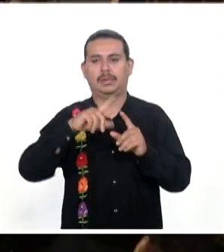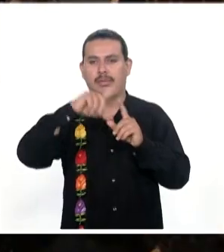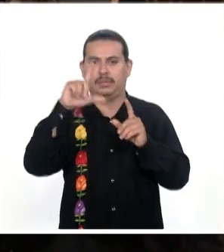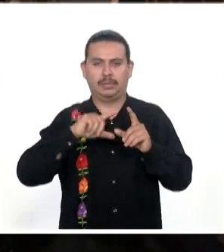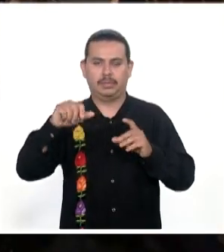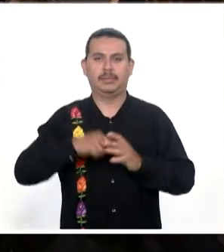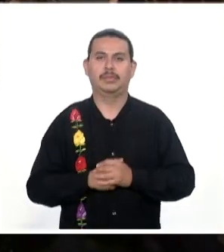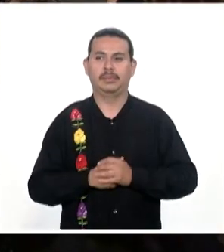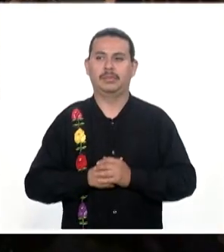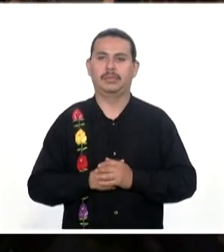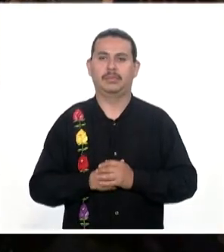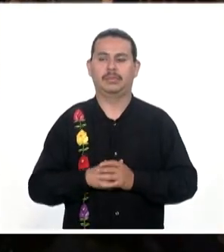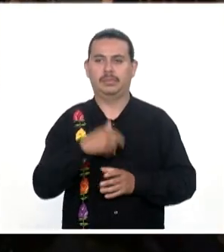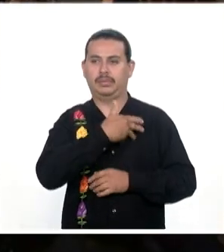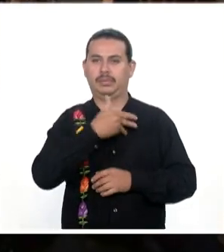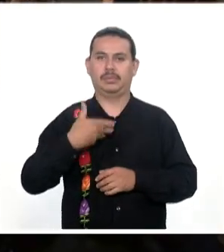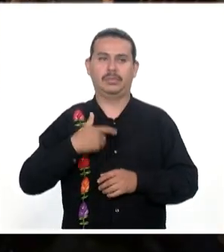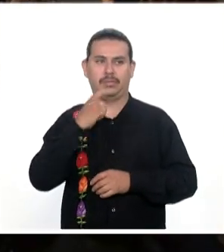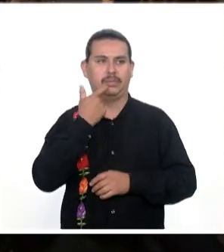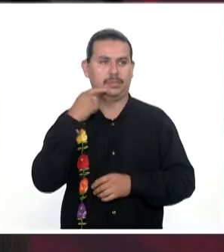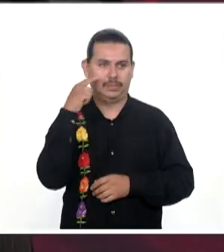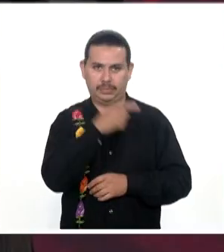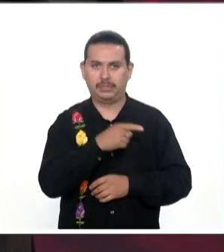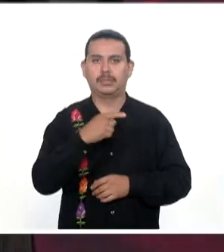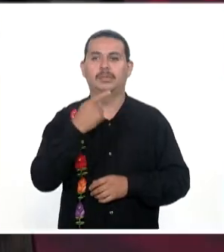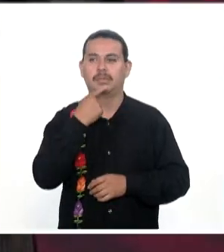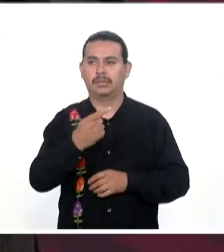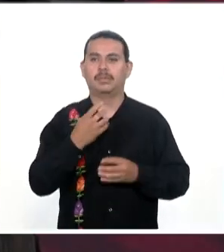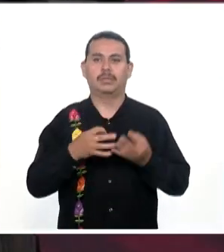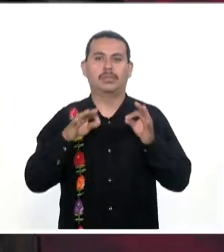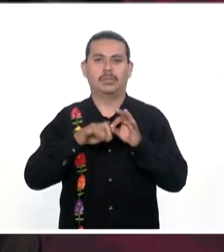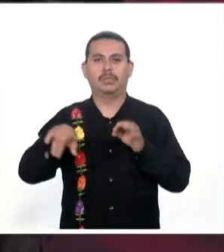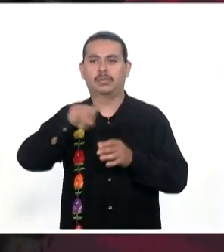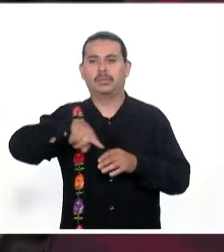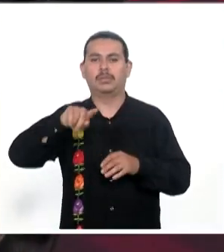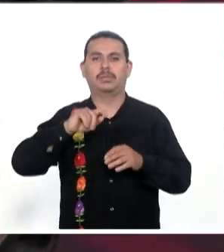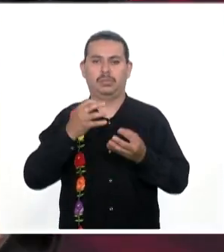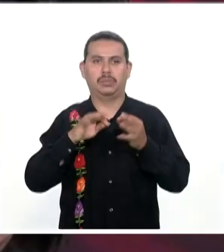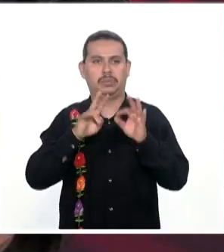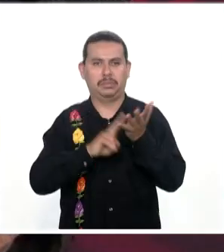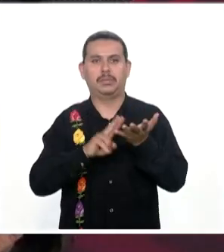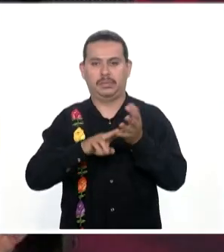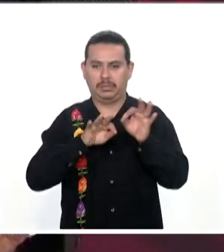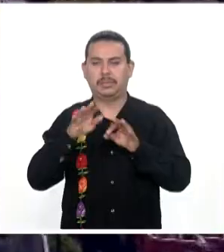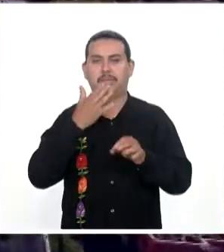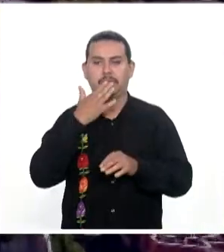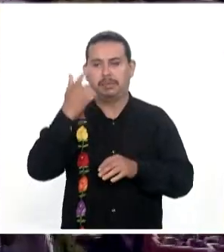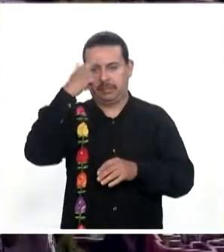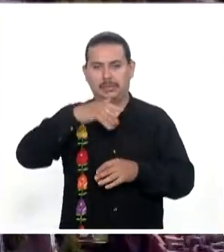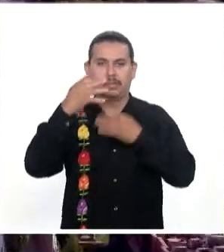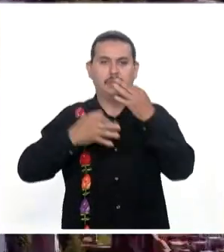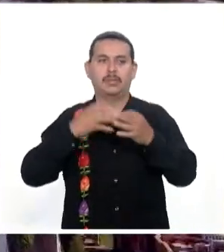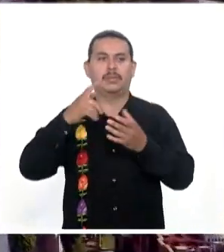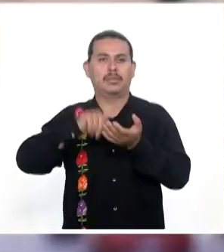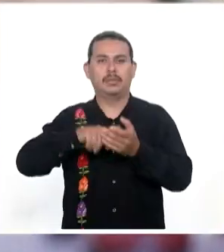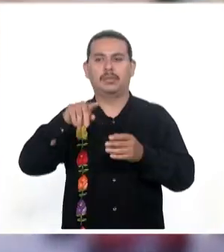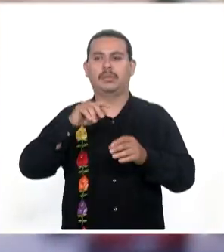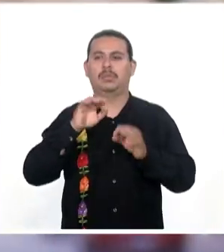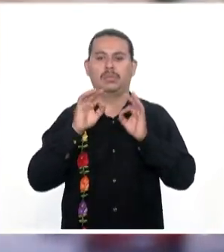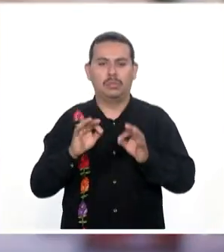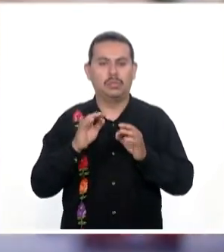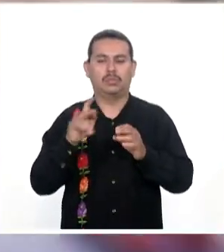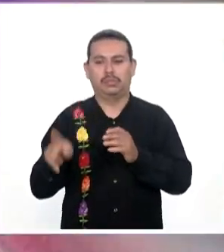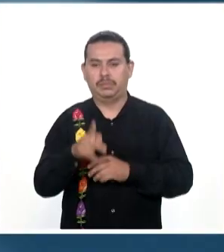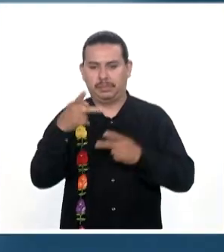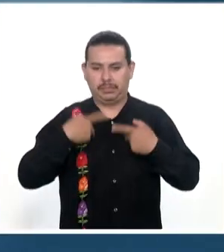Por su parte El presidente Andrés Manuel López Obrador Reconoció La labor De este consejo En la creación De campañas Que promueven Valores Entre